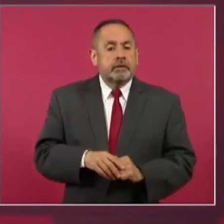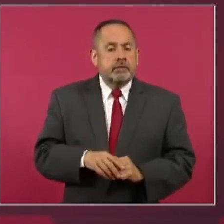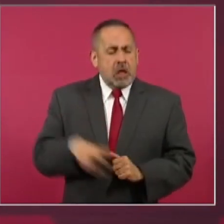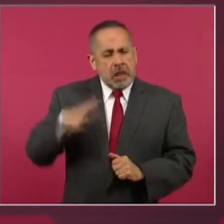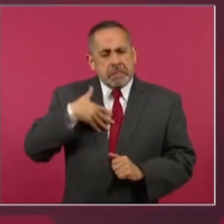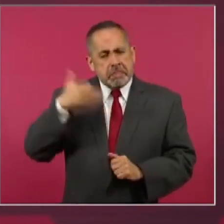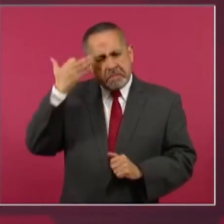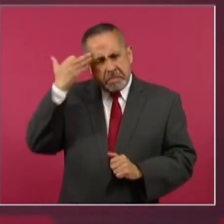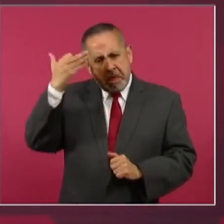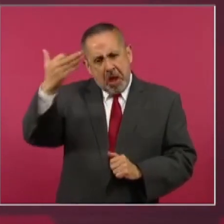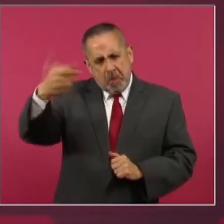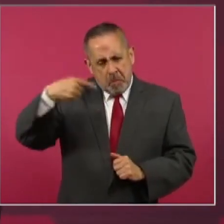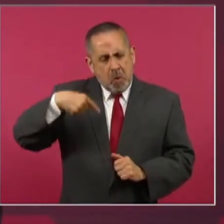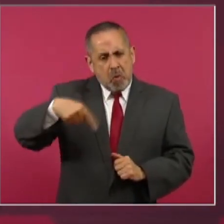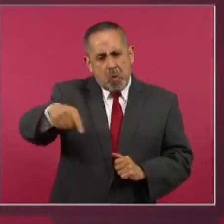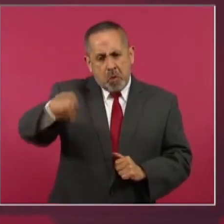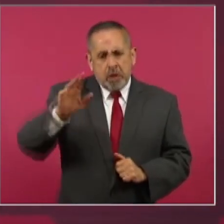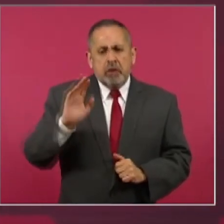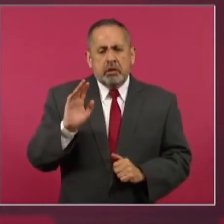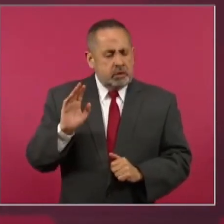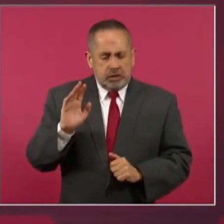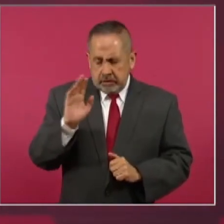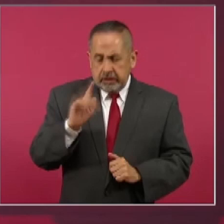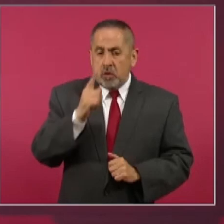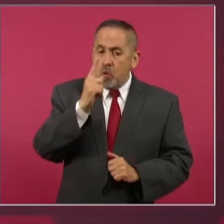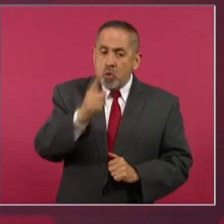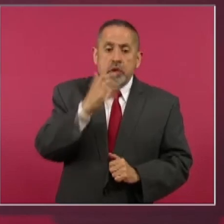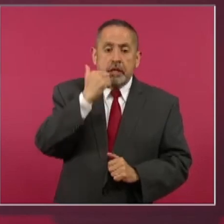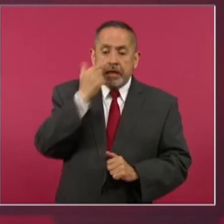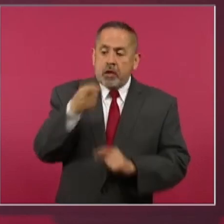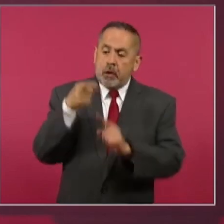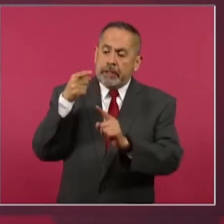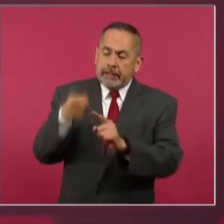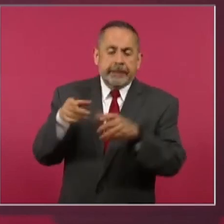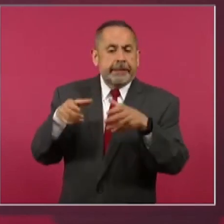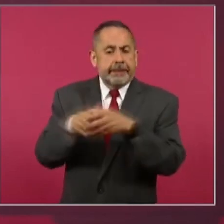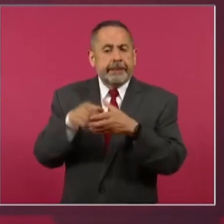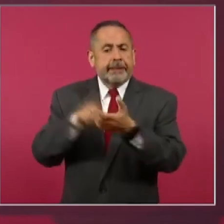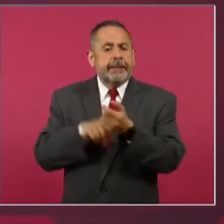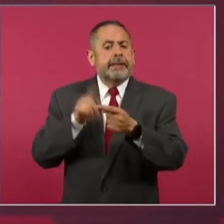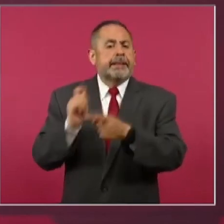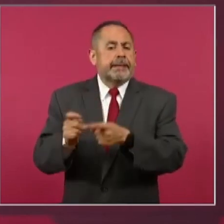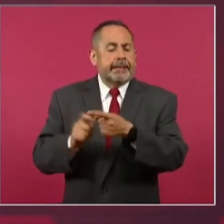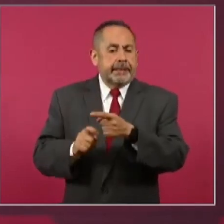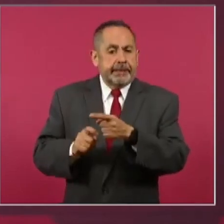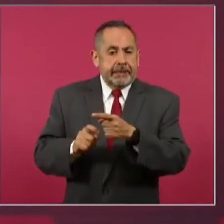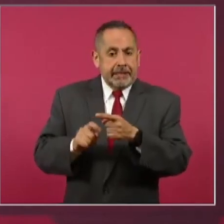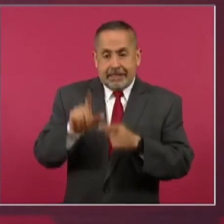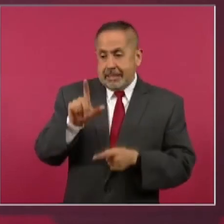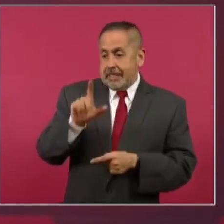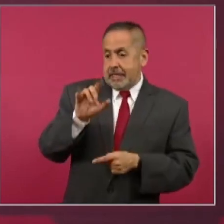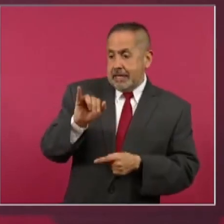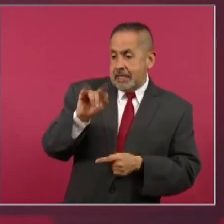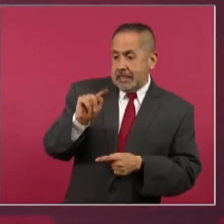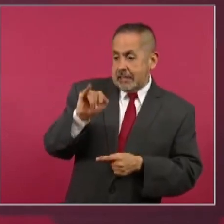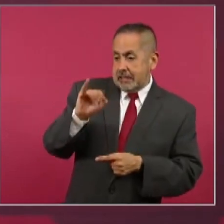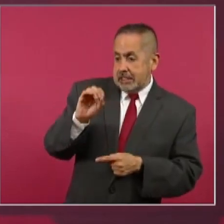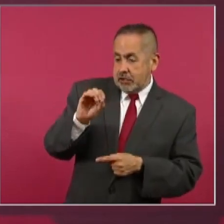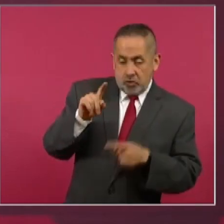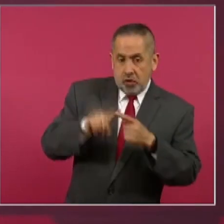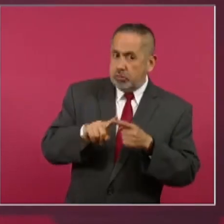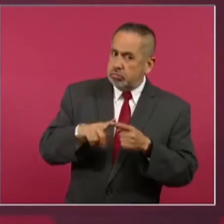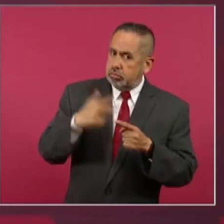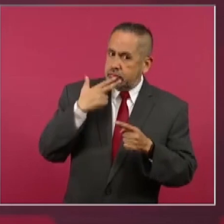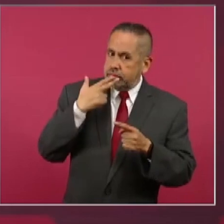lleve tiempo lo que queremos es que este mineral estratégico